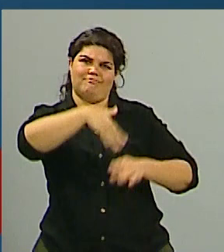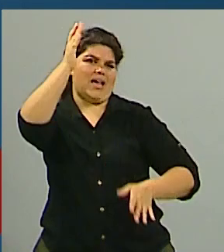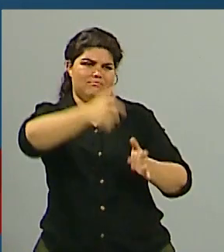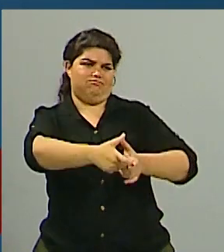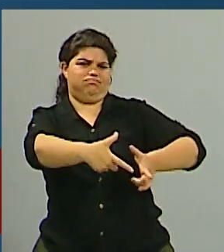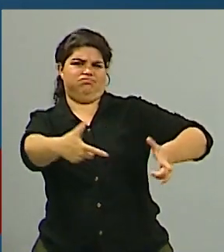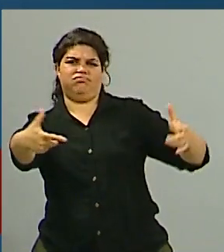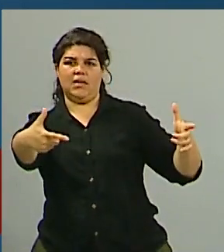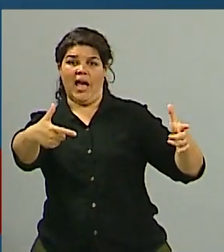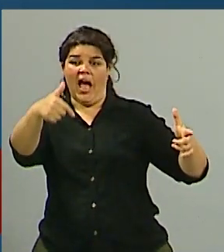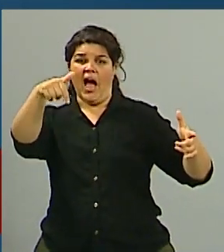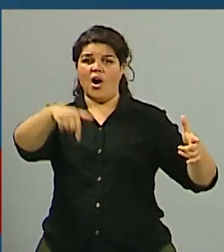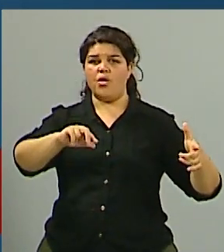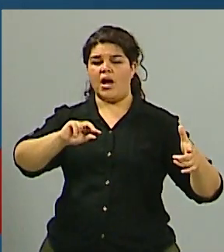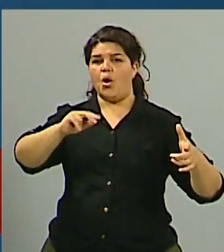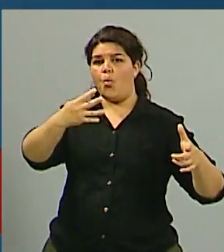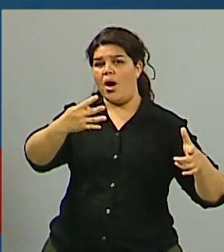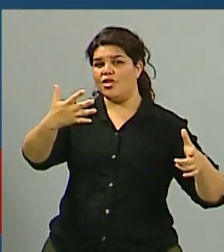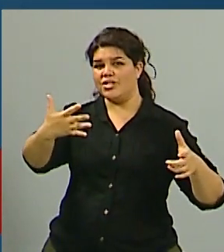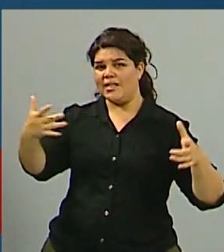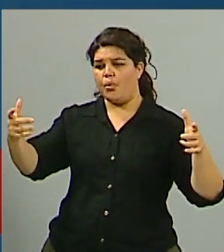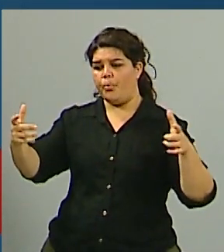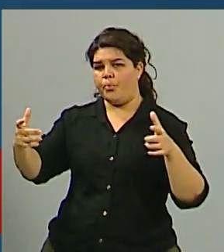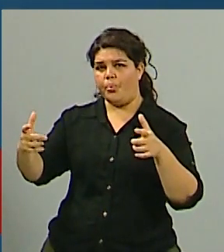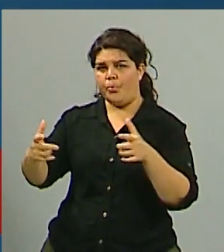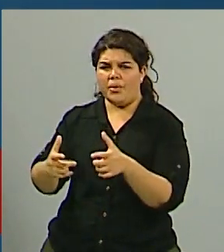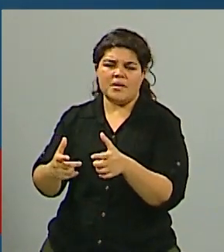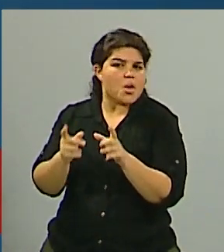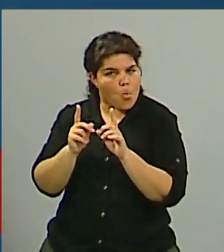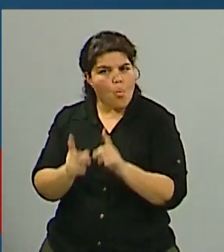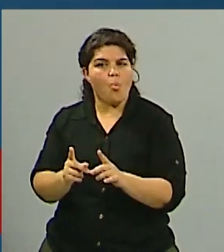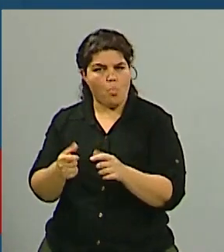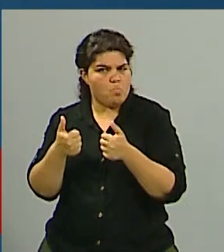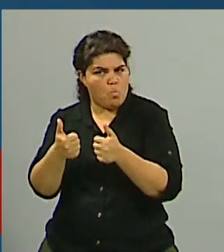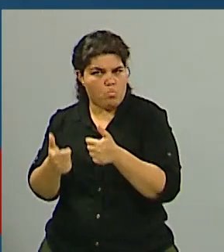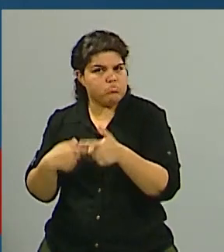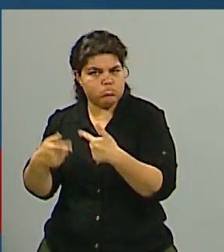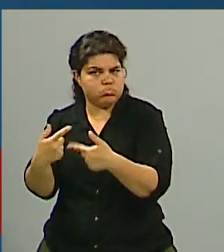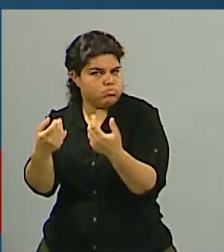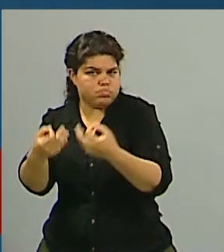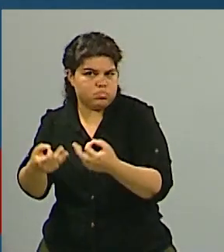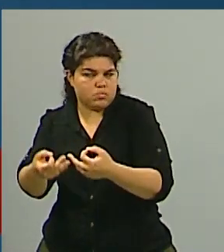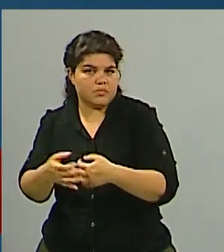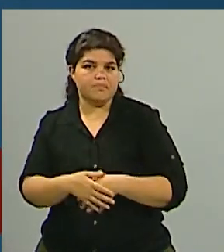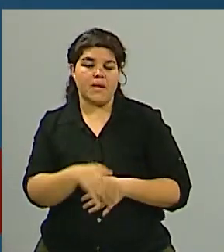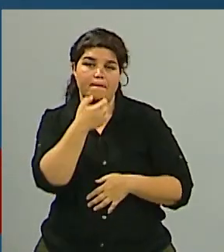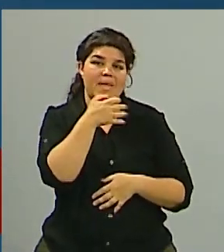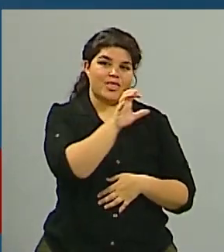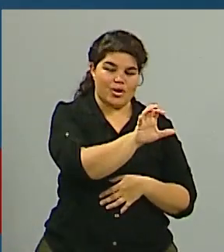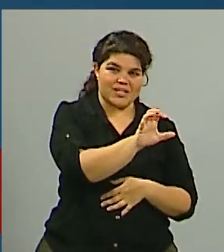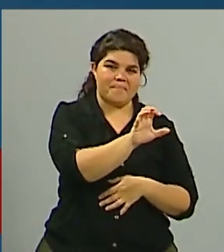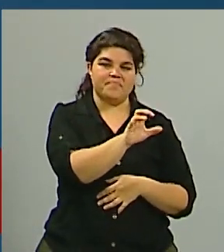último tramo pero bueno en el caso de Mendoza complementando el previaje más la